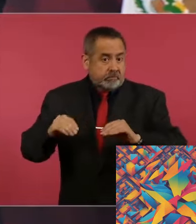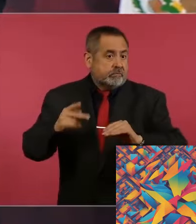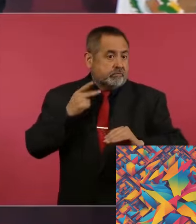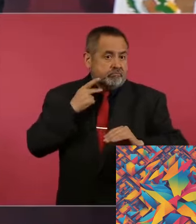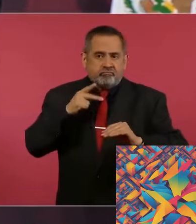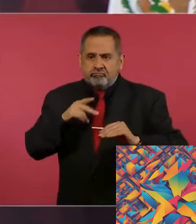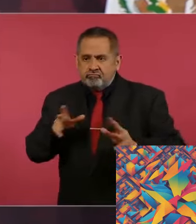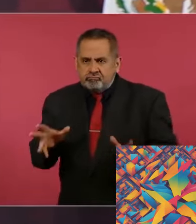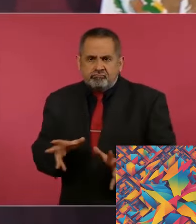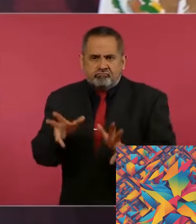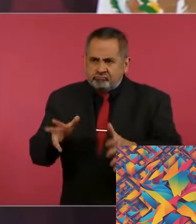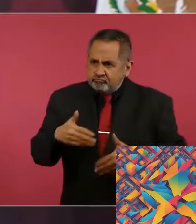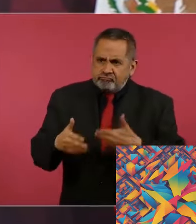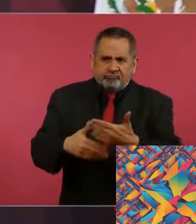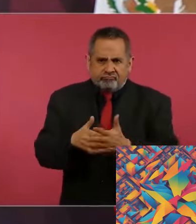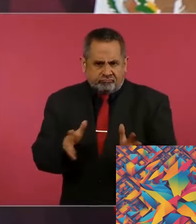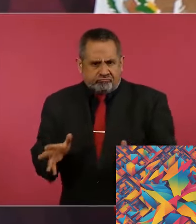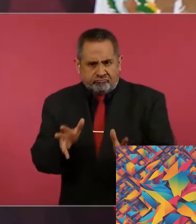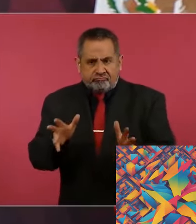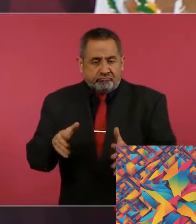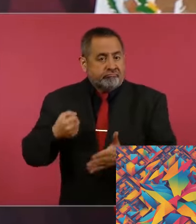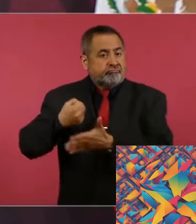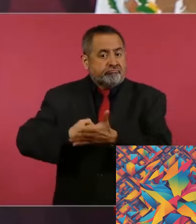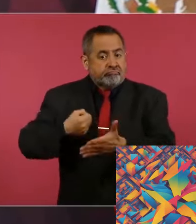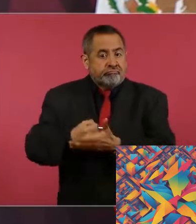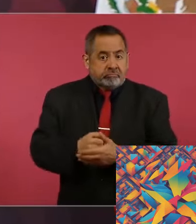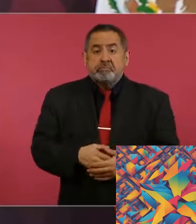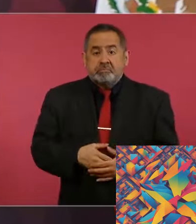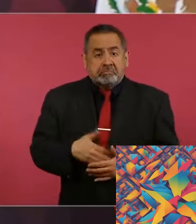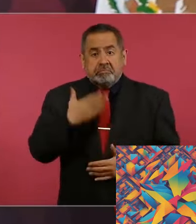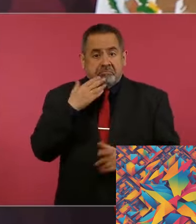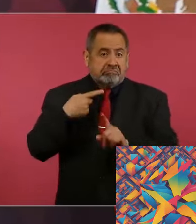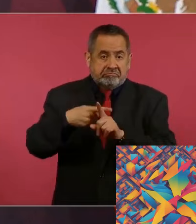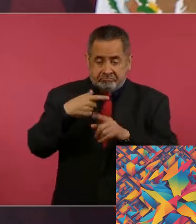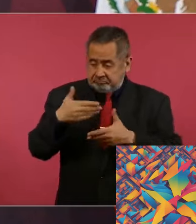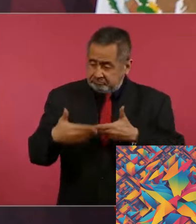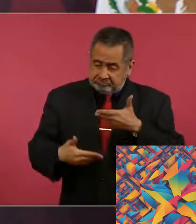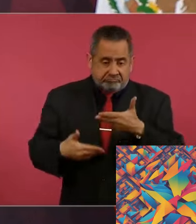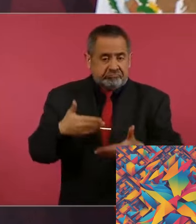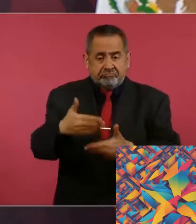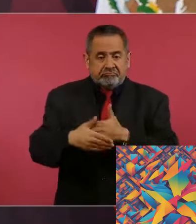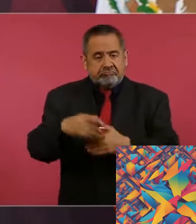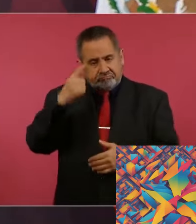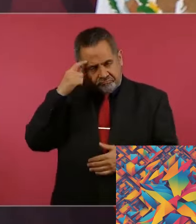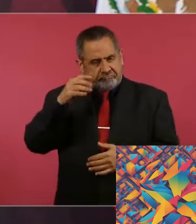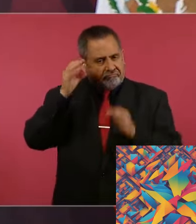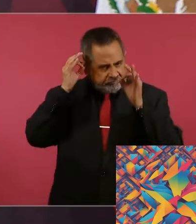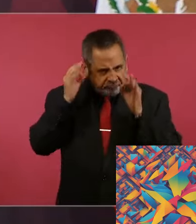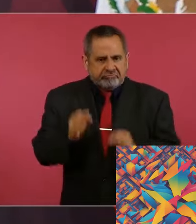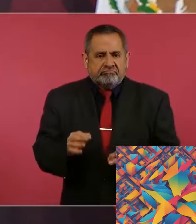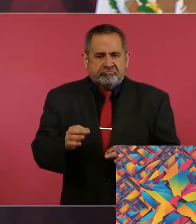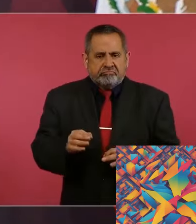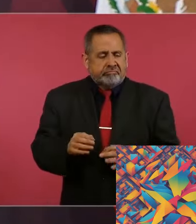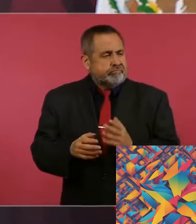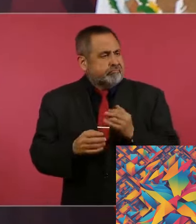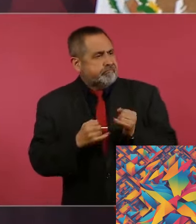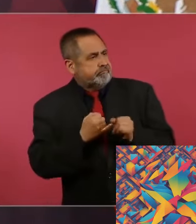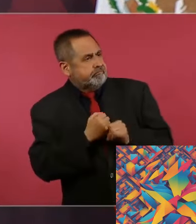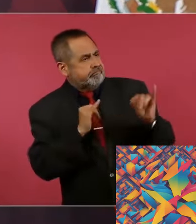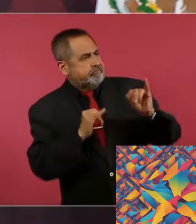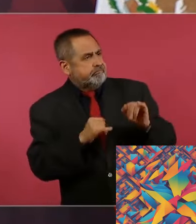también refleja una clara preferencia por continuar en esta dirección, fortaleciendo el tejido social y apoyando a los más necesitados.